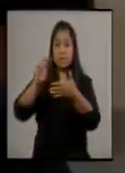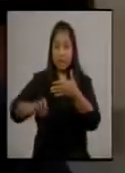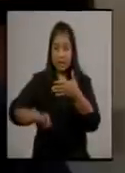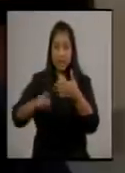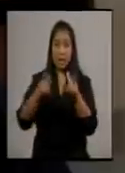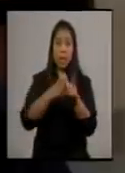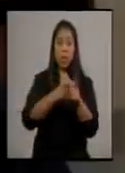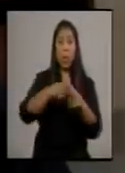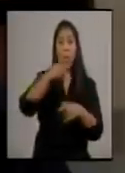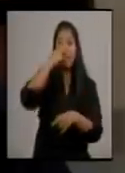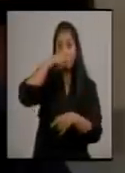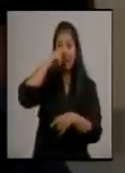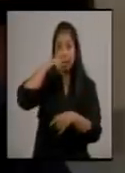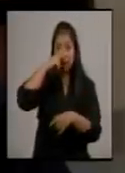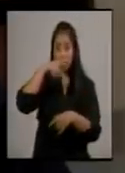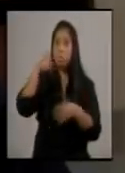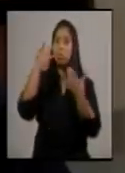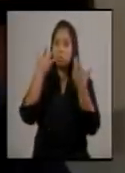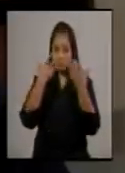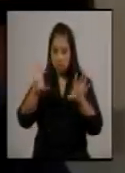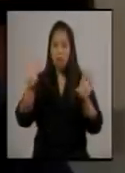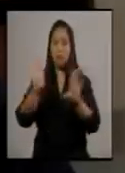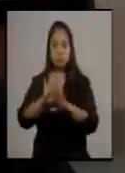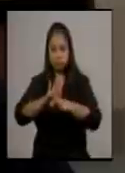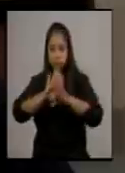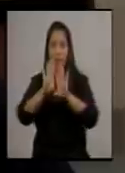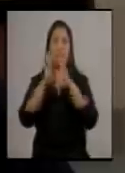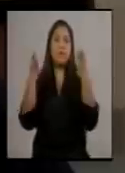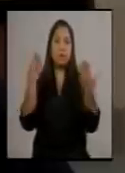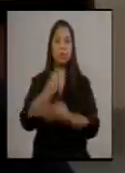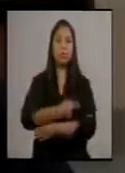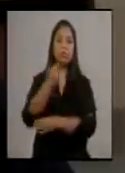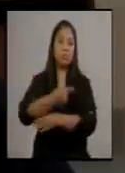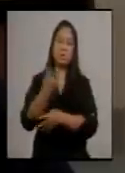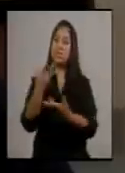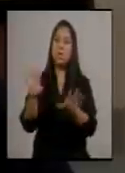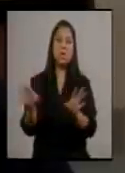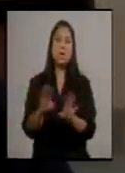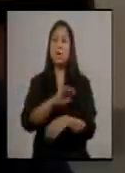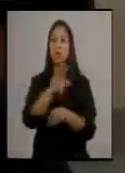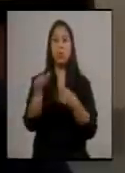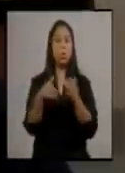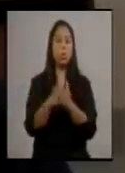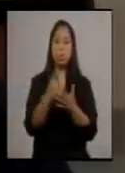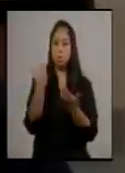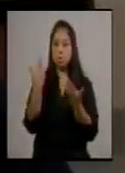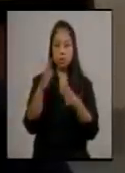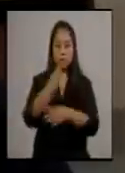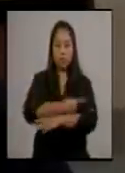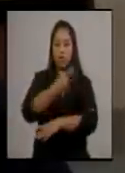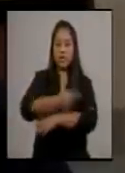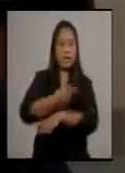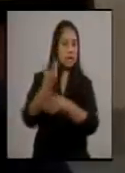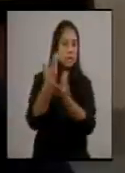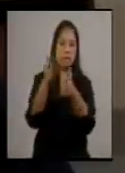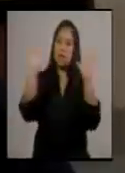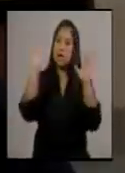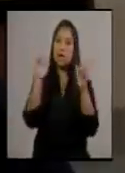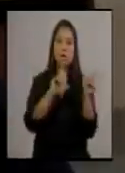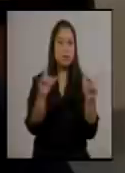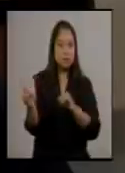rehabilitar el paso y todas las fronteras quedaron permeables. Los protocolos están establecidos.